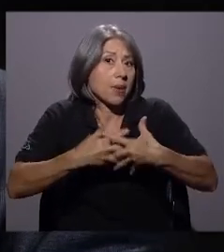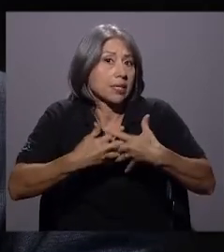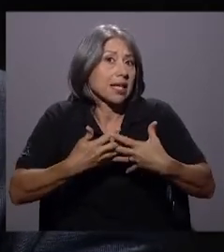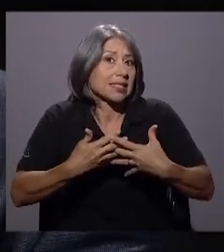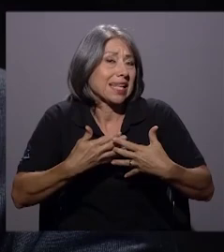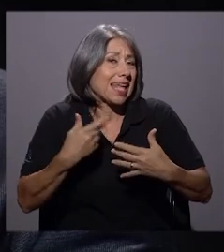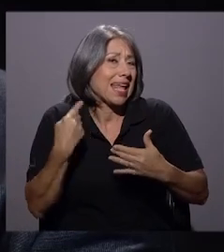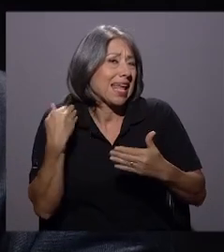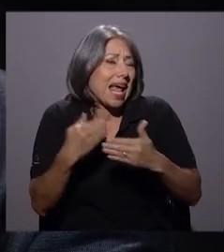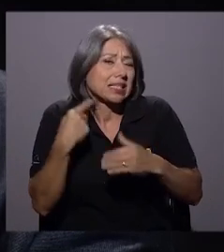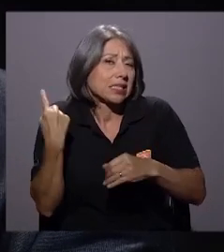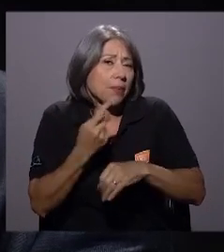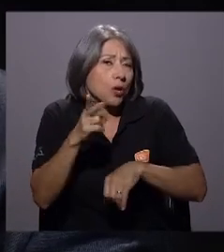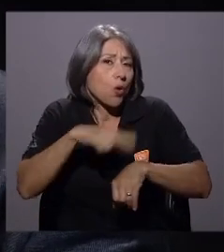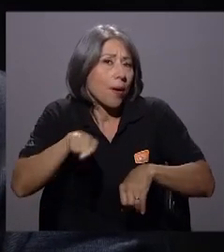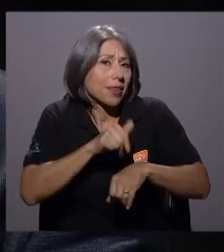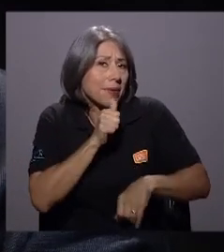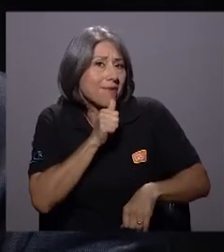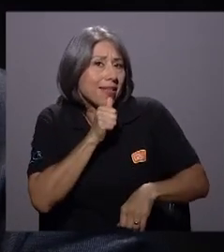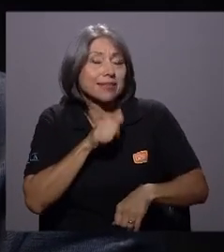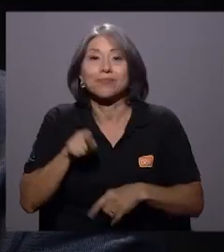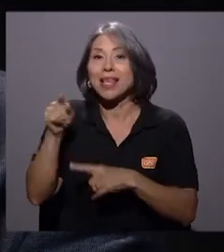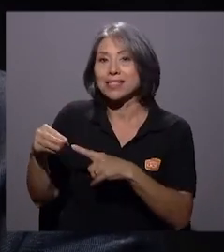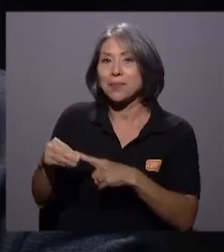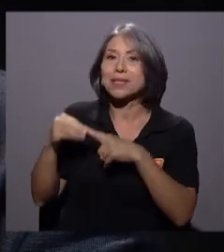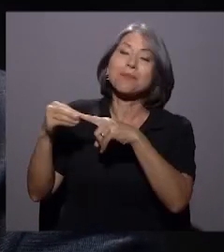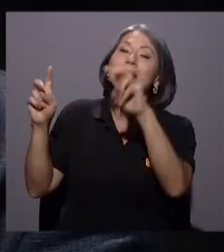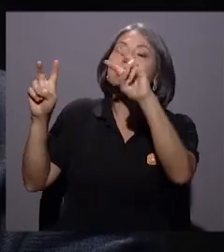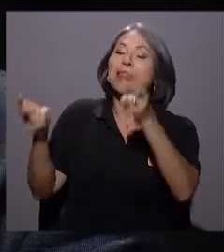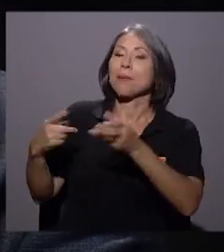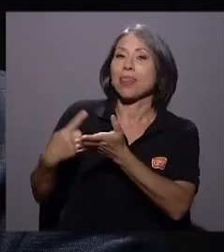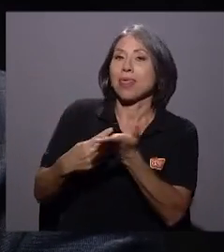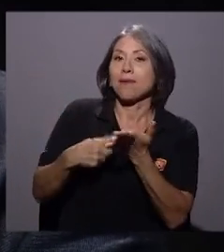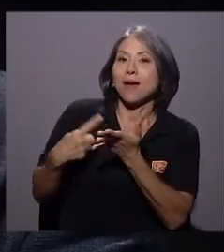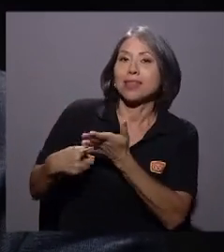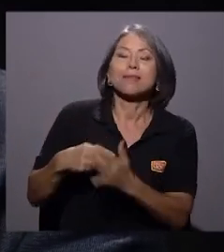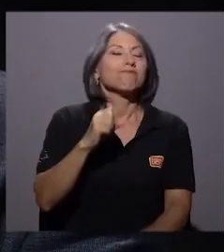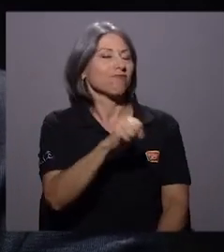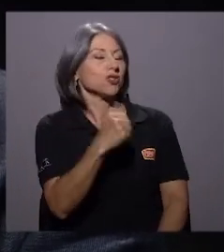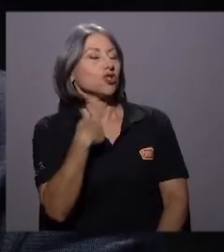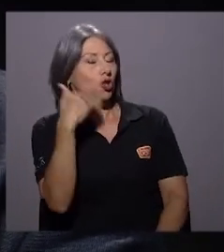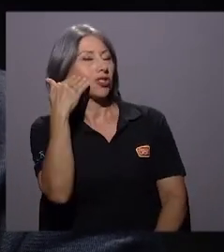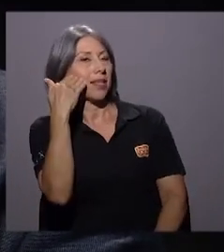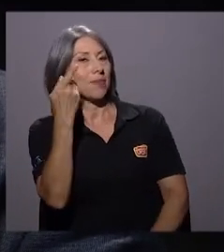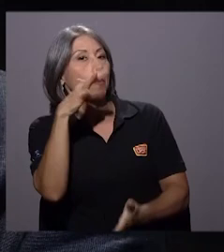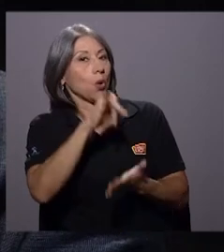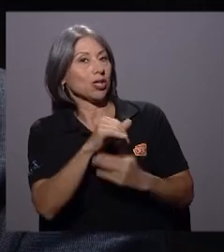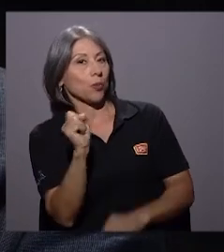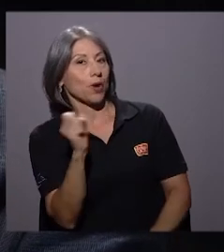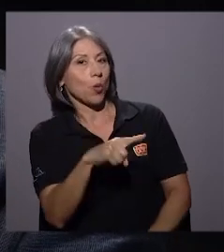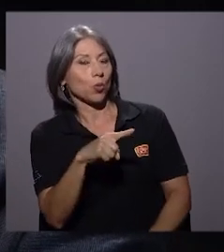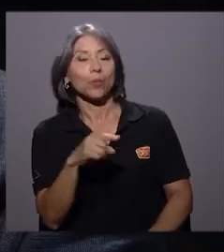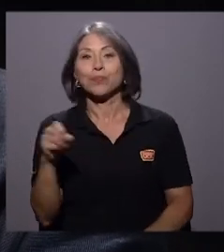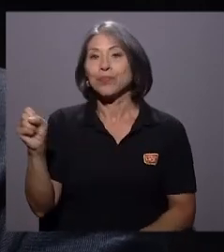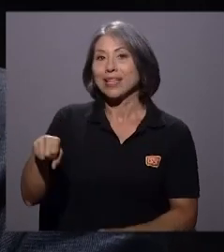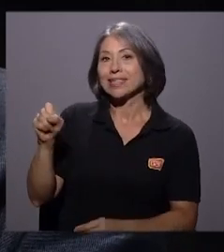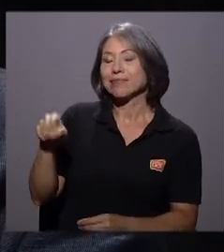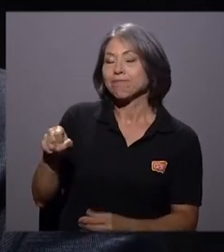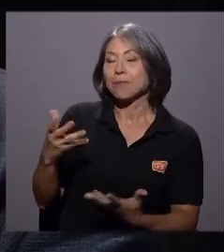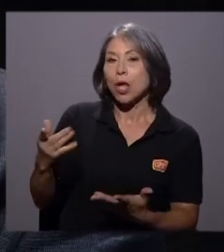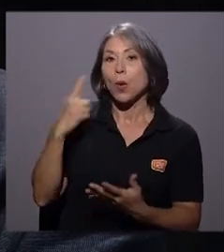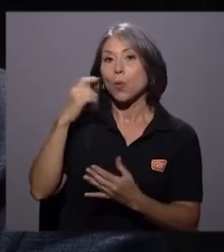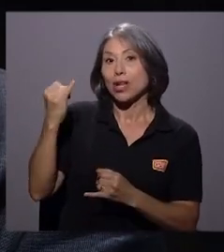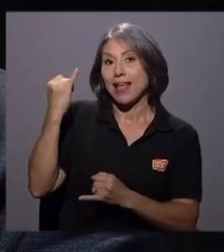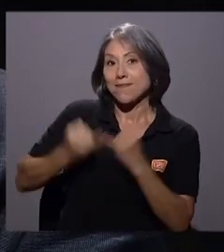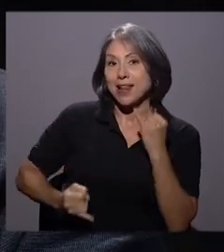fue el principal tema de debate de este proyecto. Claro, y lo traemos a la mesa porque al final logramos